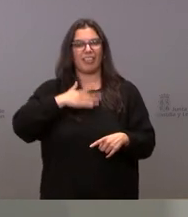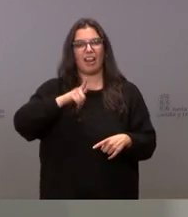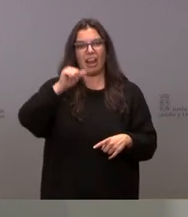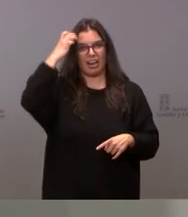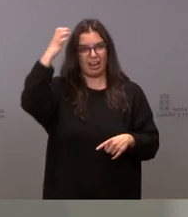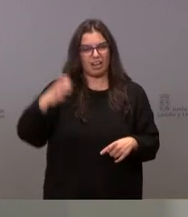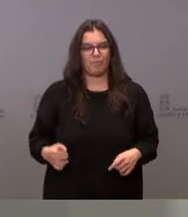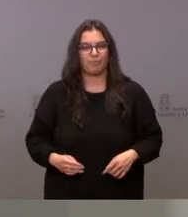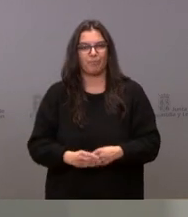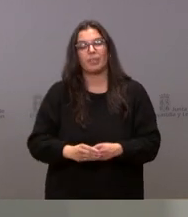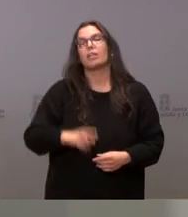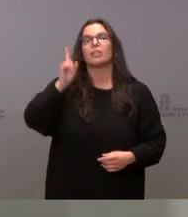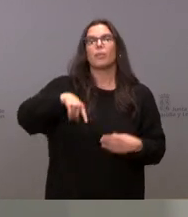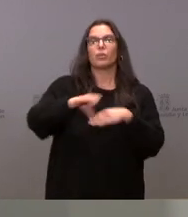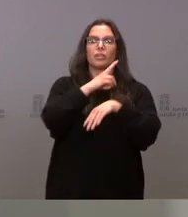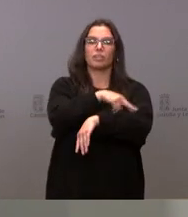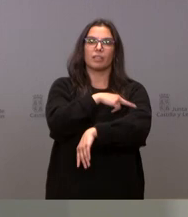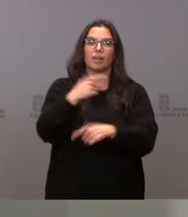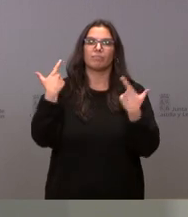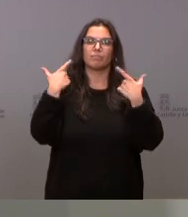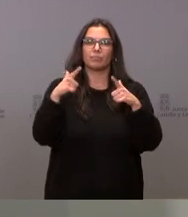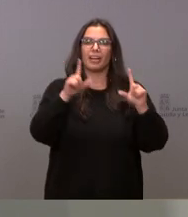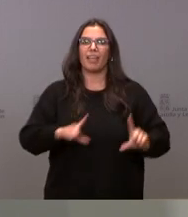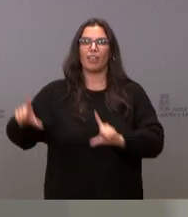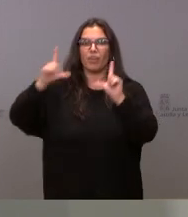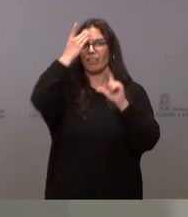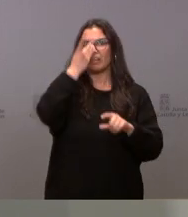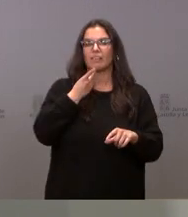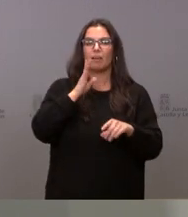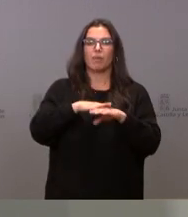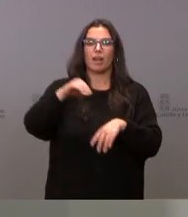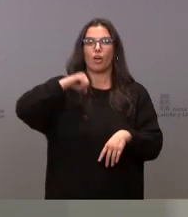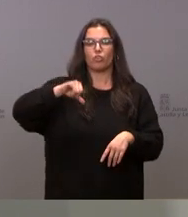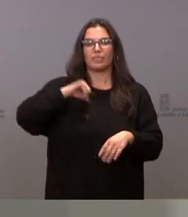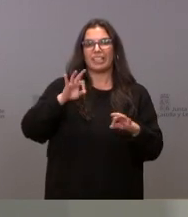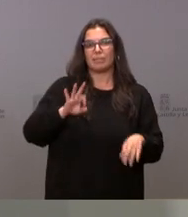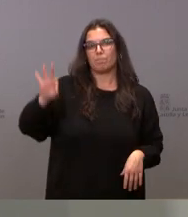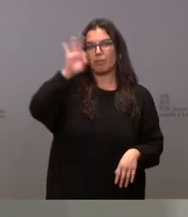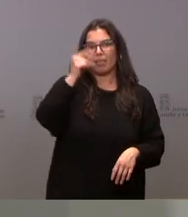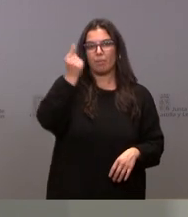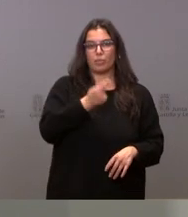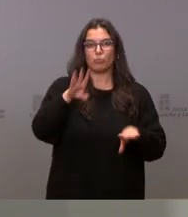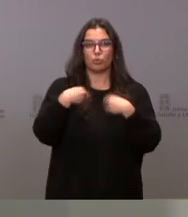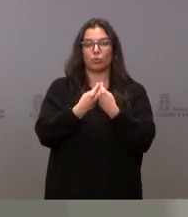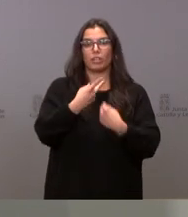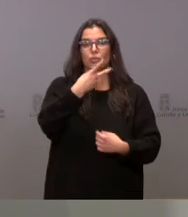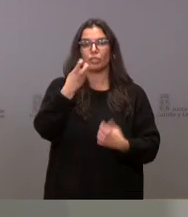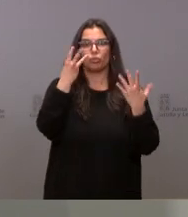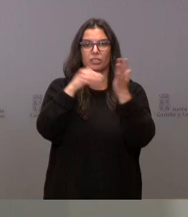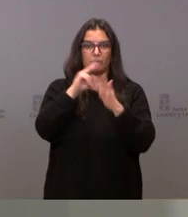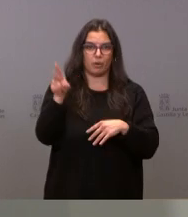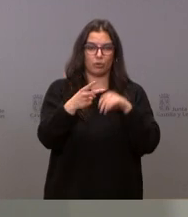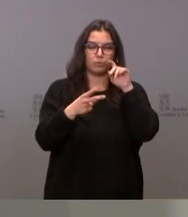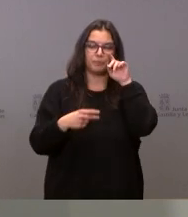la instalación de una nueva sala de radiografía digital para el Complejo Asistencial de Palencia, con un presupuesto total de 260.000 euros.